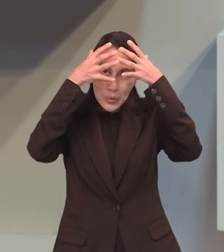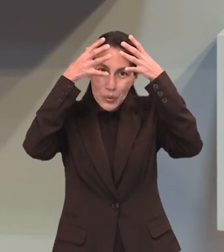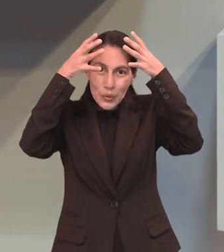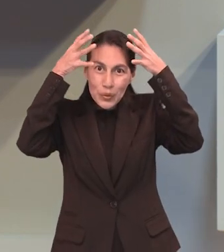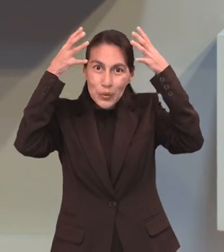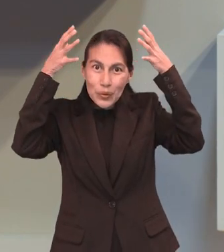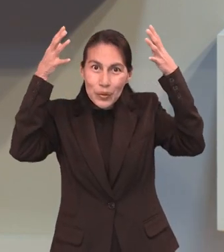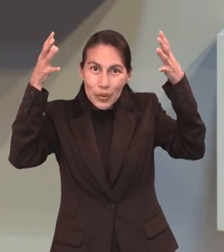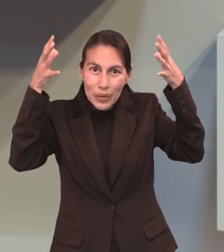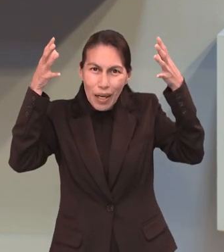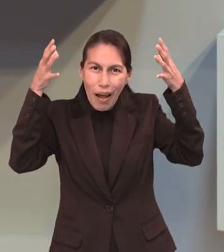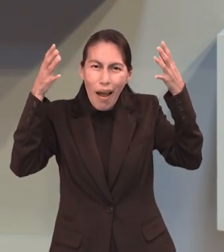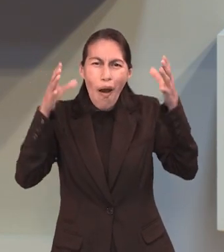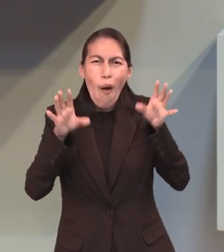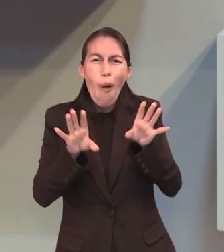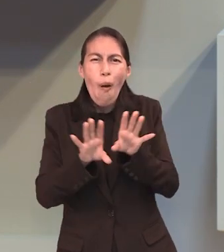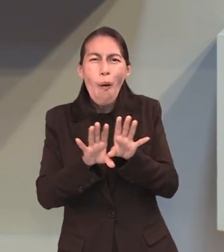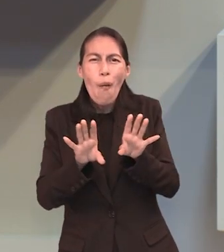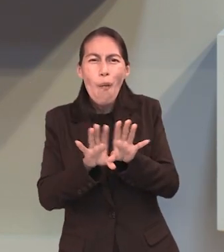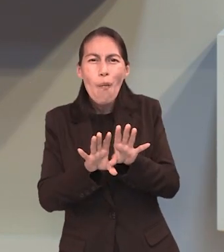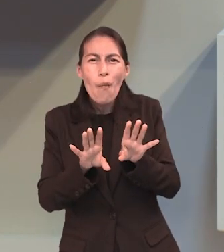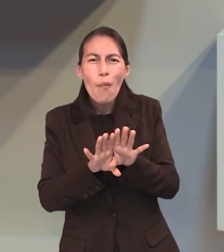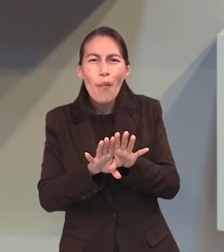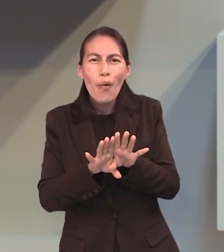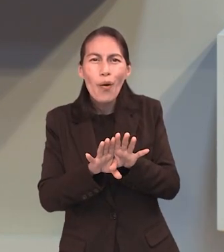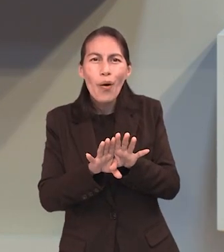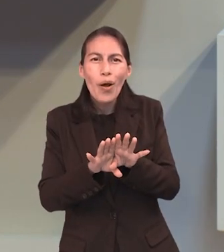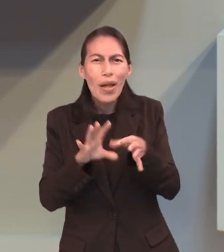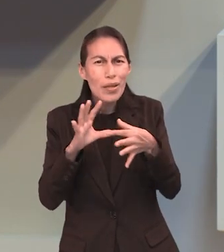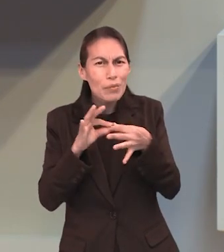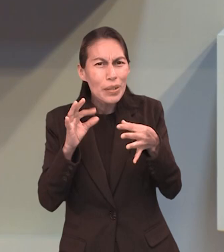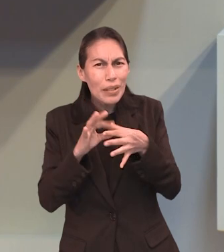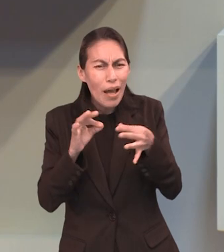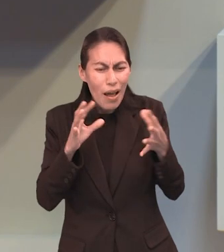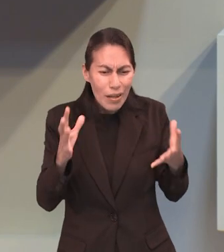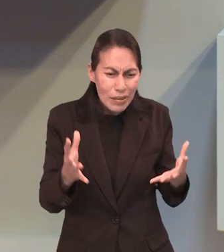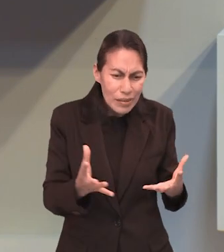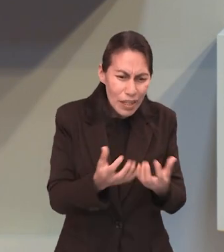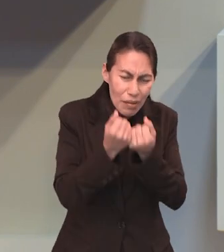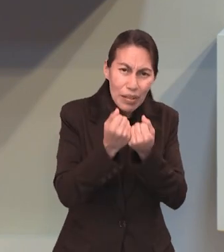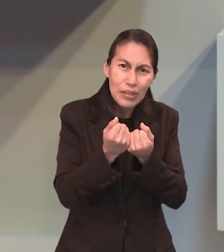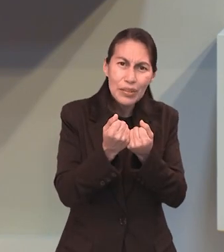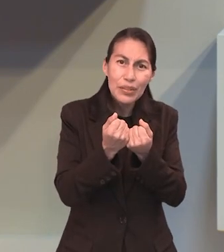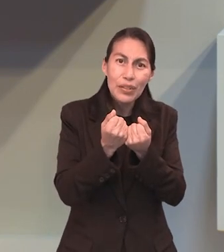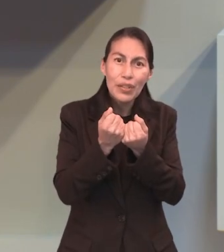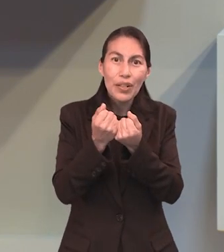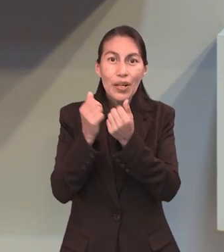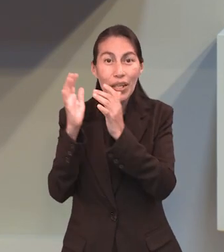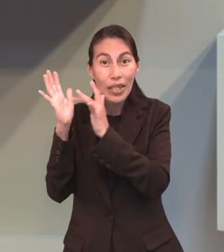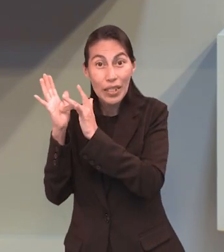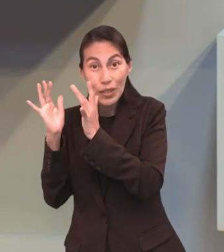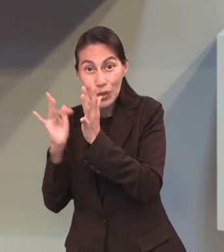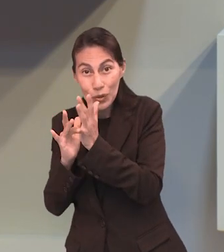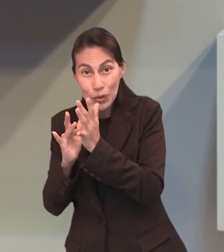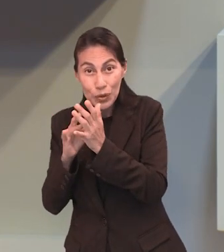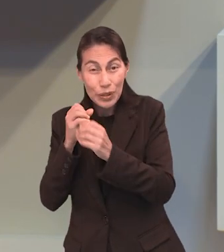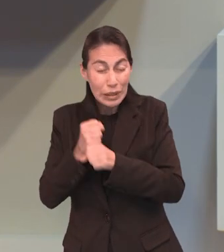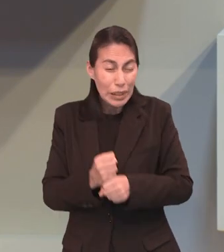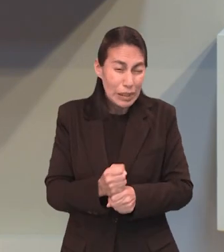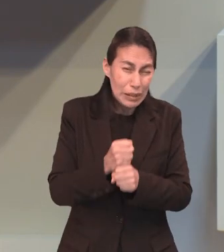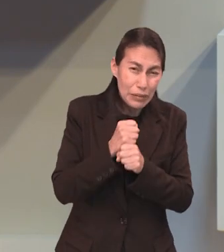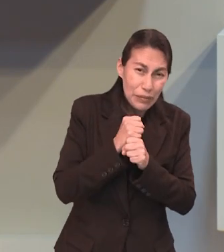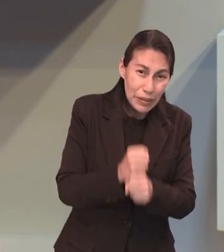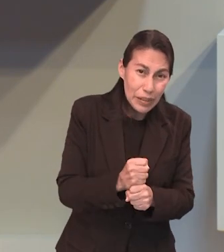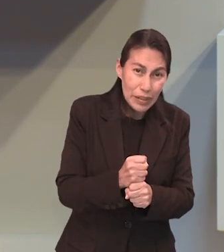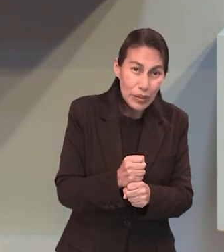hablando estas palabras de la salvación que ha hecho Jesús a través de su sacrificio una vez y